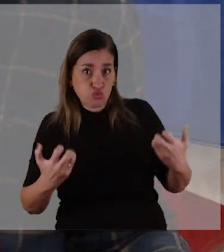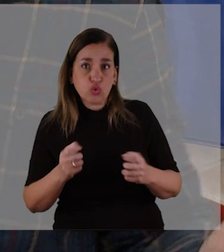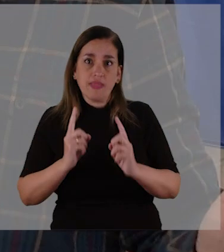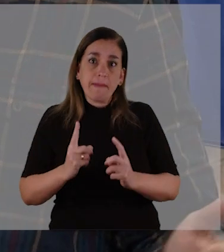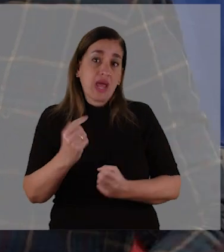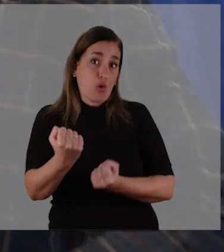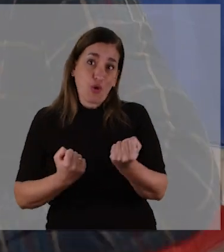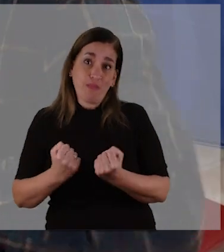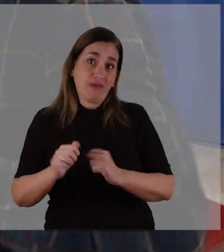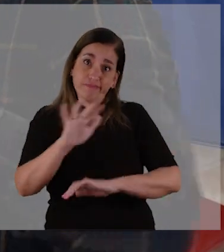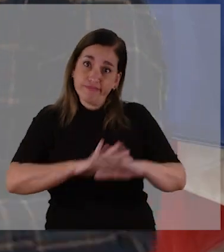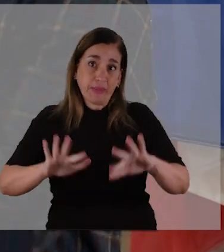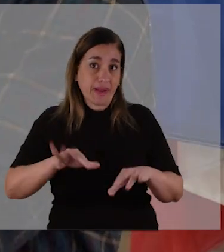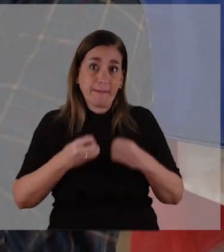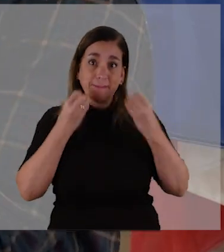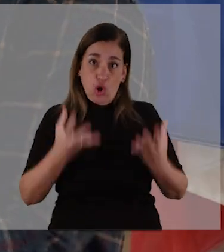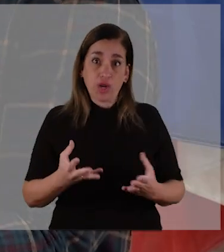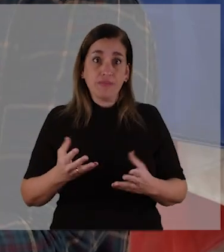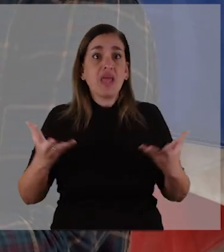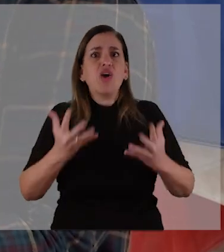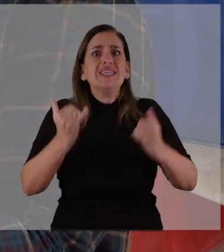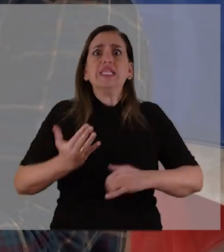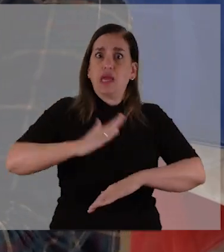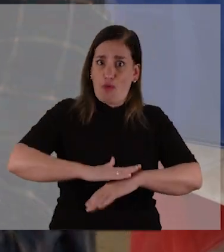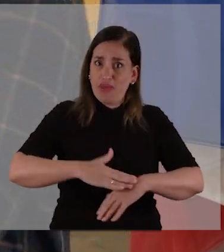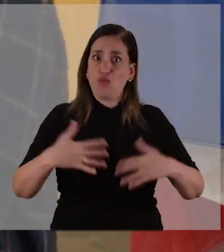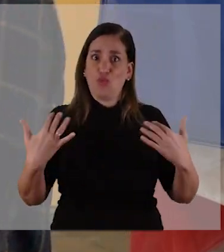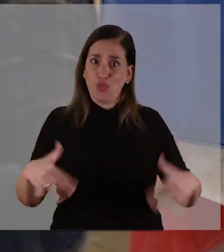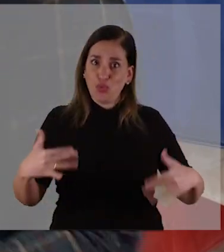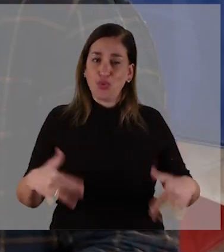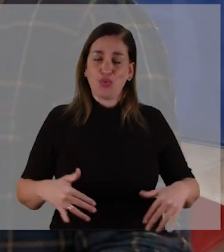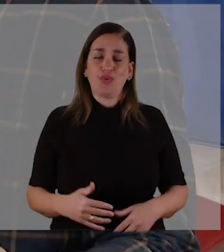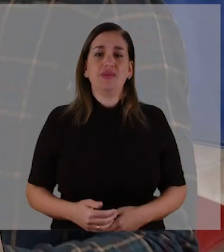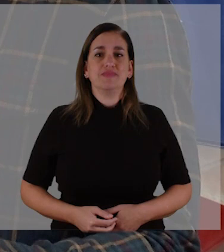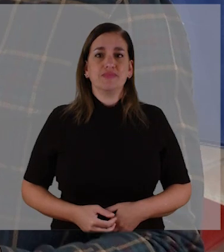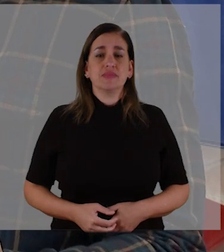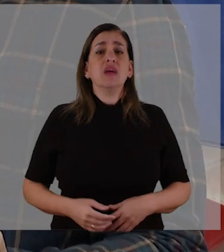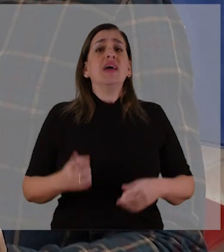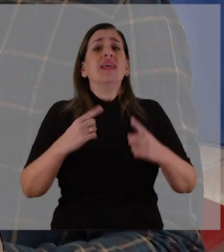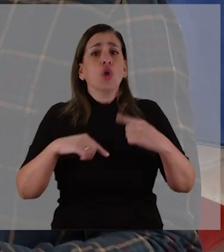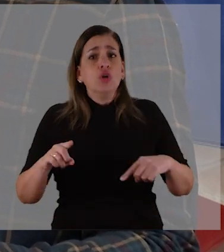no sólo lo institucional, sino recomponer lo económico. Y ahora sí, ¿y en qué momento?